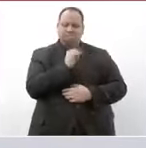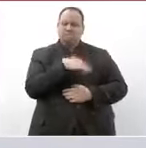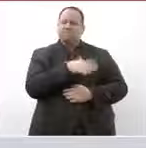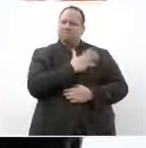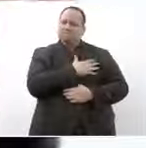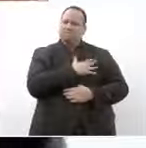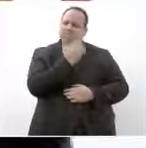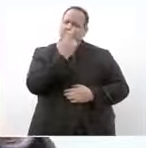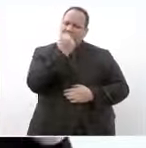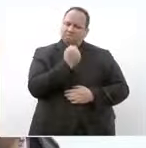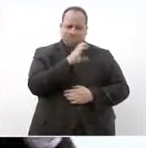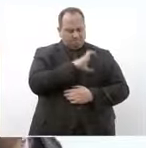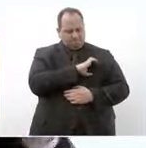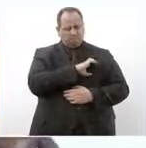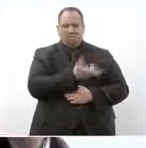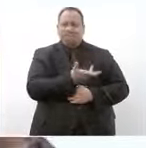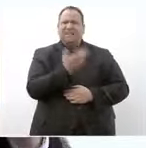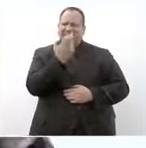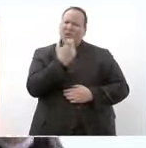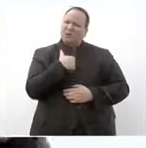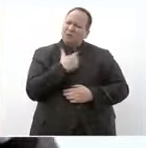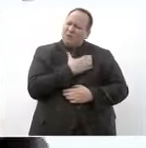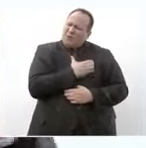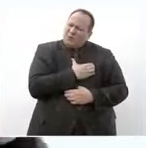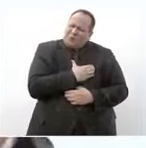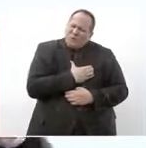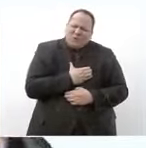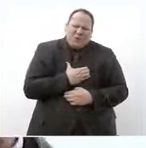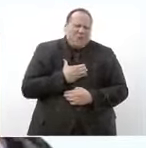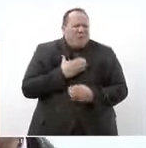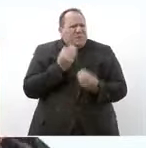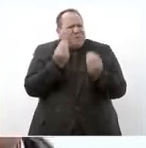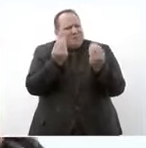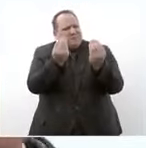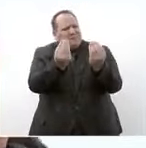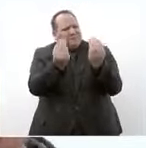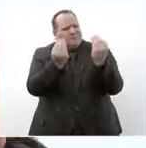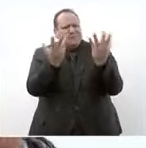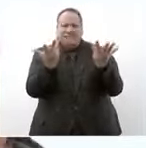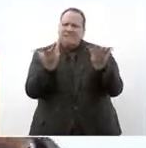Tijuana me da muchísimo gusto como